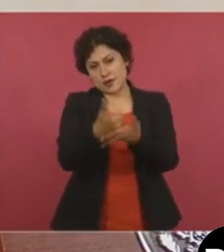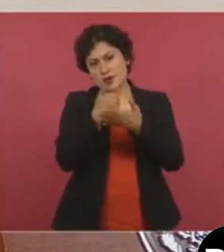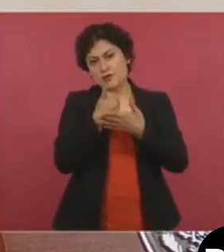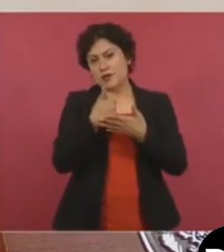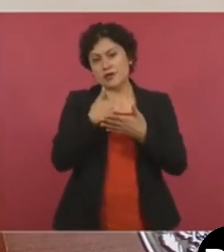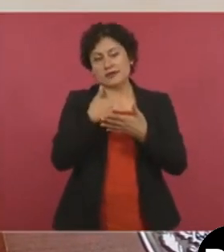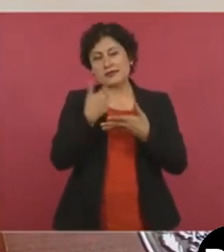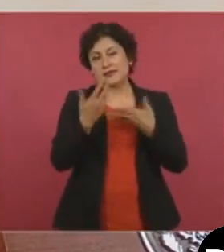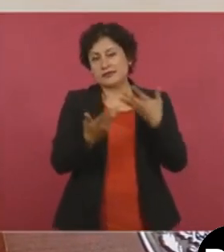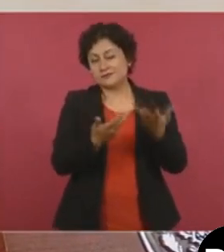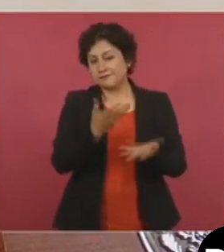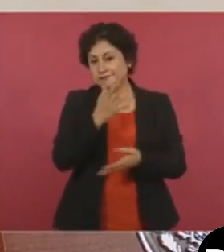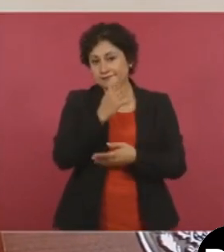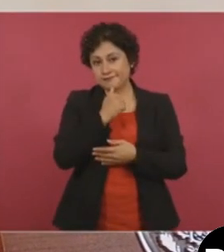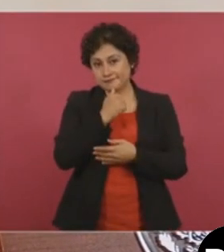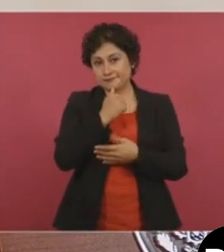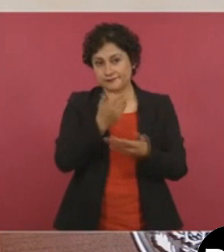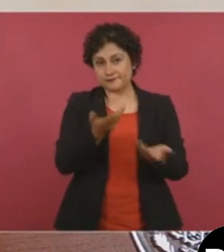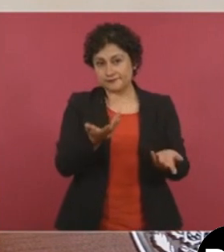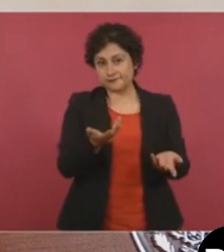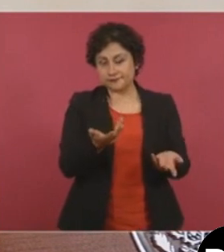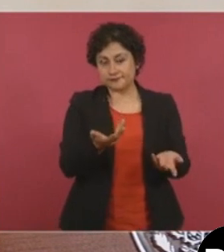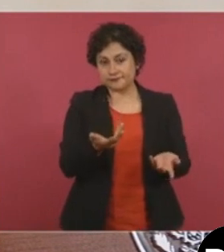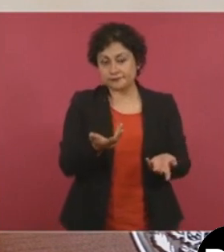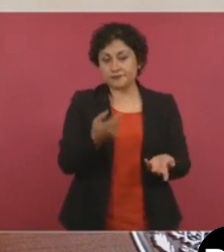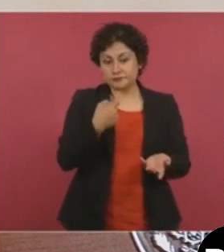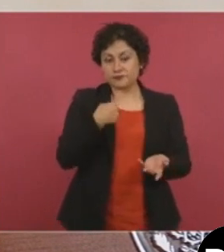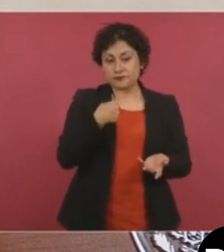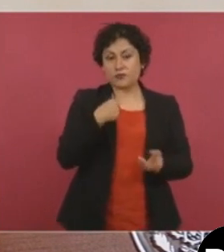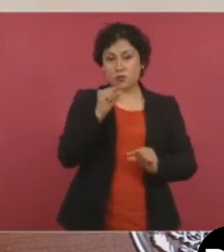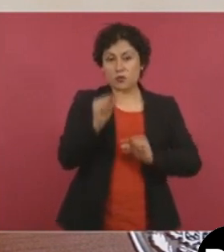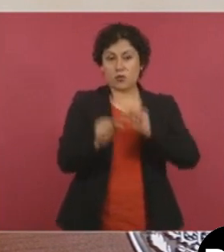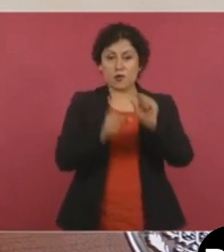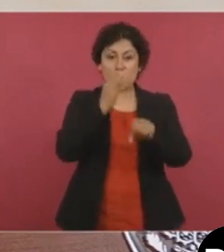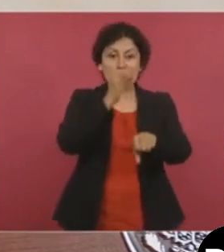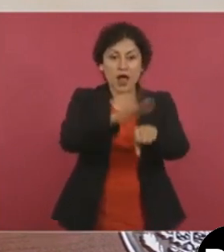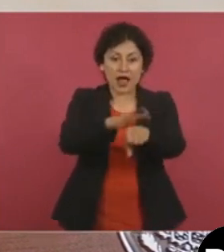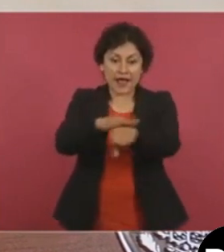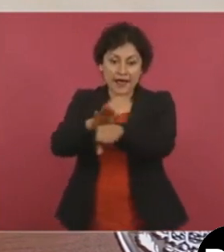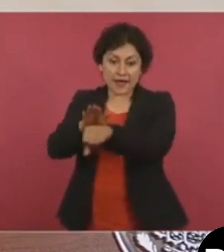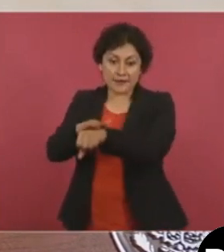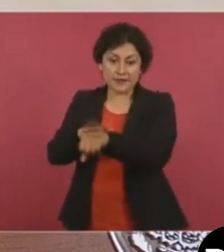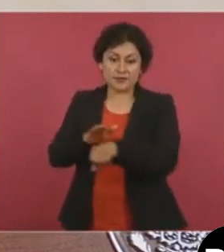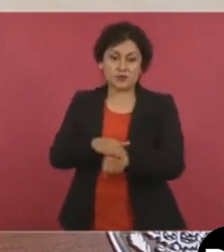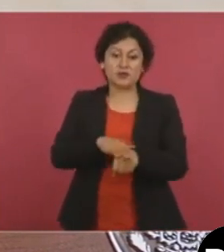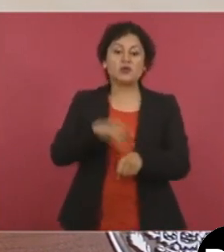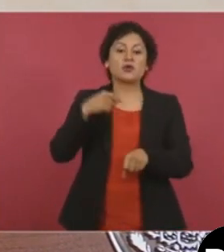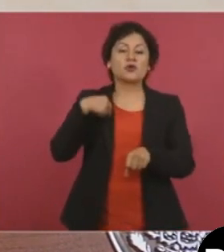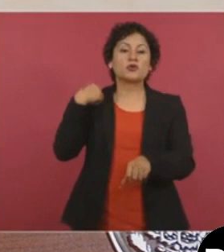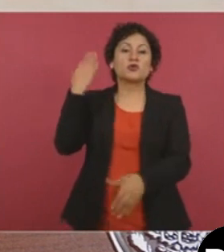o sea, también lo voy a lo tengo que ir diciendo, lo voy a ir a ver a Palenque.